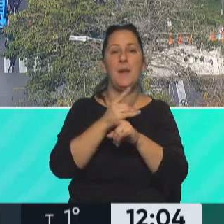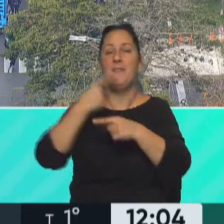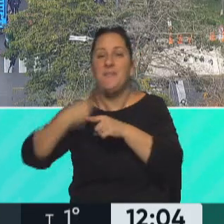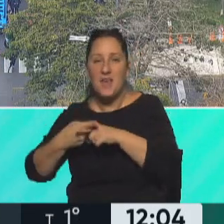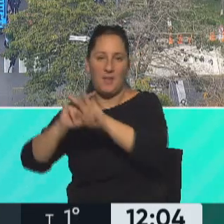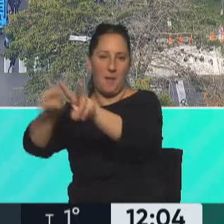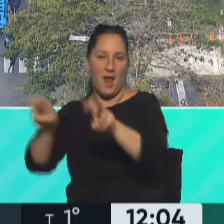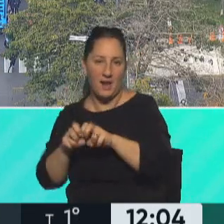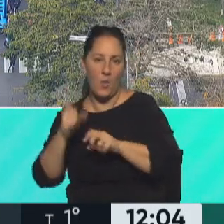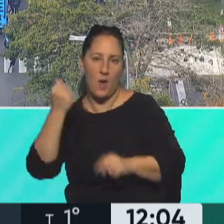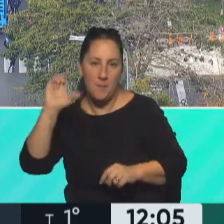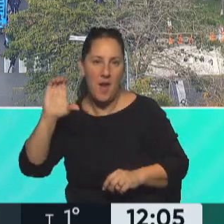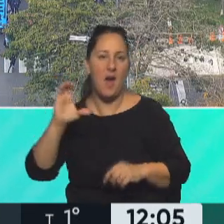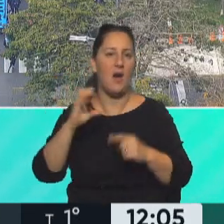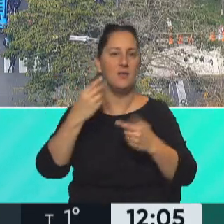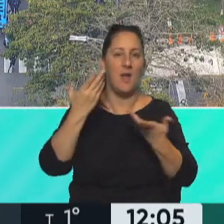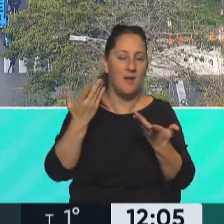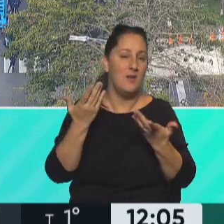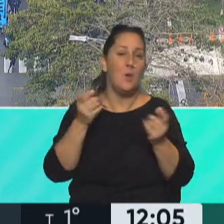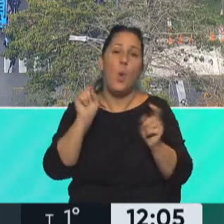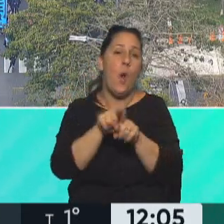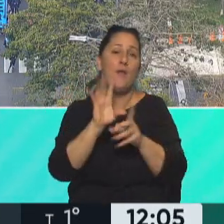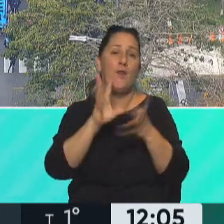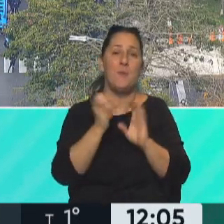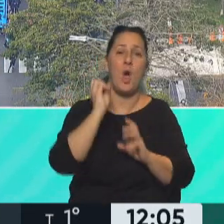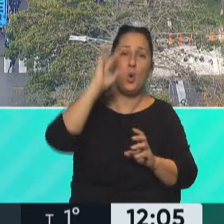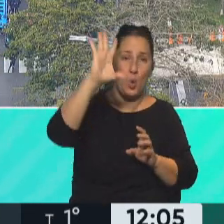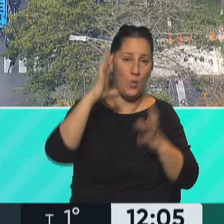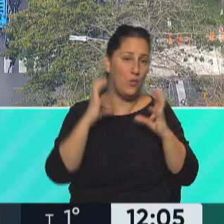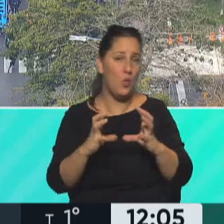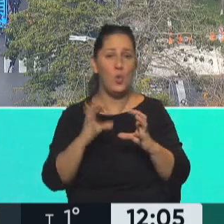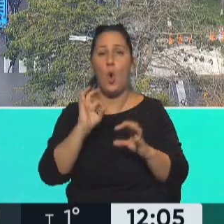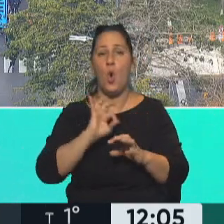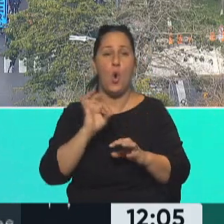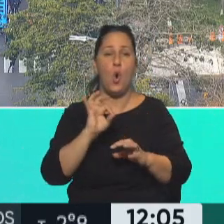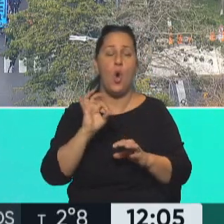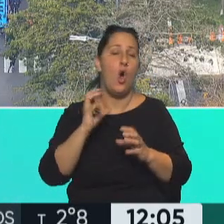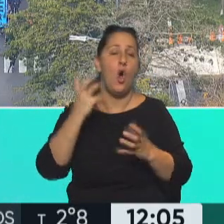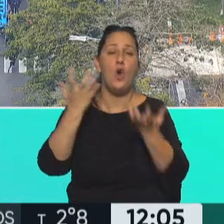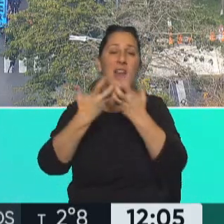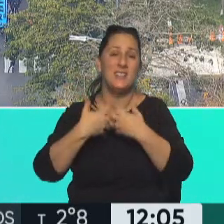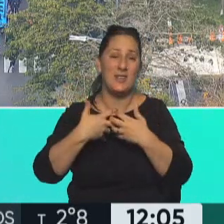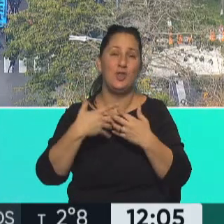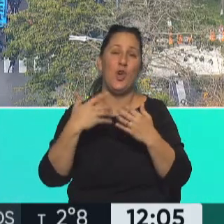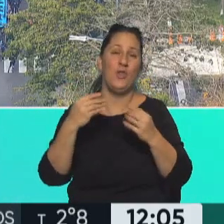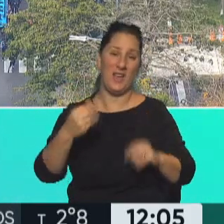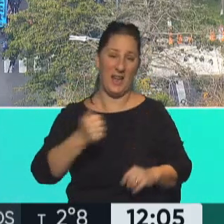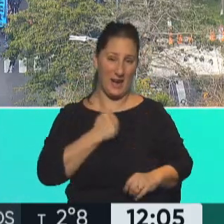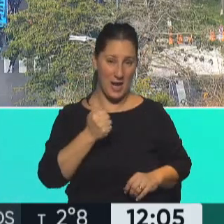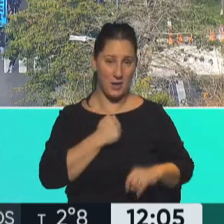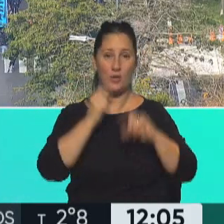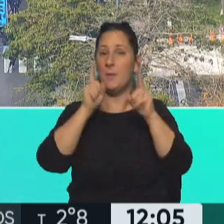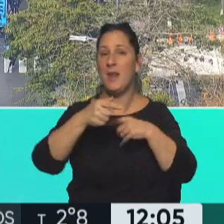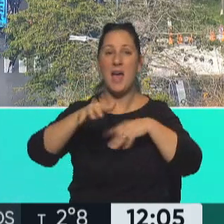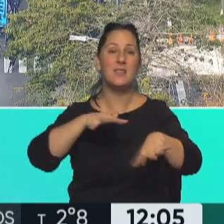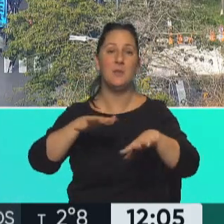fiestas, etcétera, para juntar recursos, como lo hace un club de fútbol, una sociedad de fomento. Inclusive las organizaciones religiosas también realizan estas